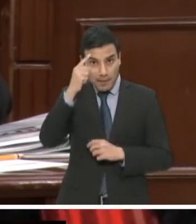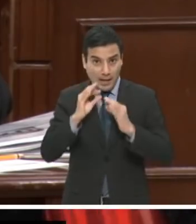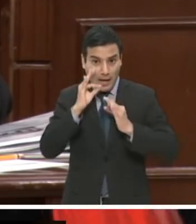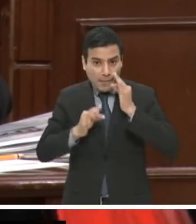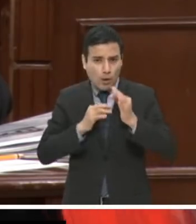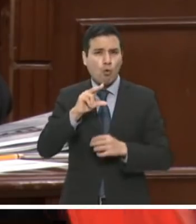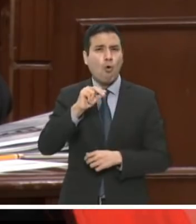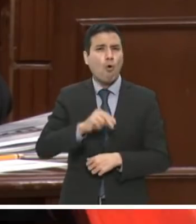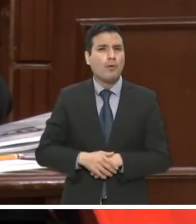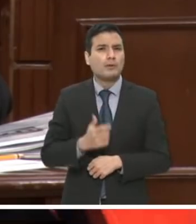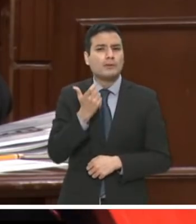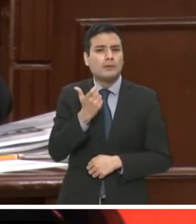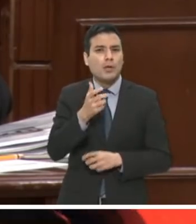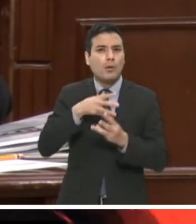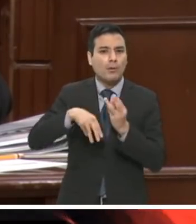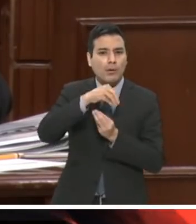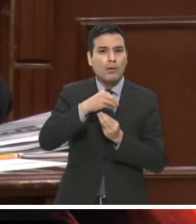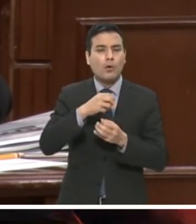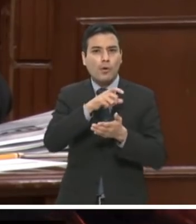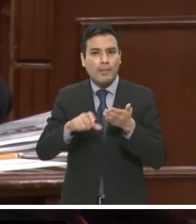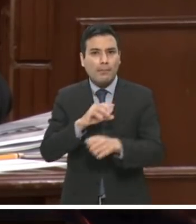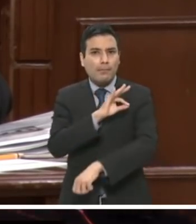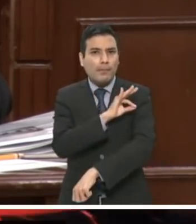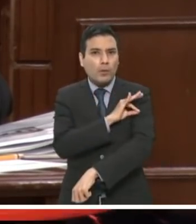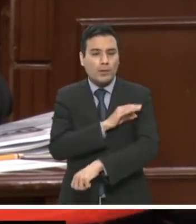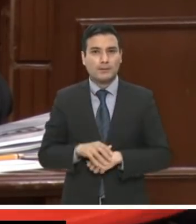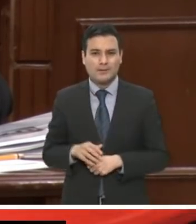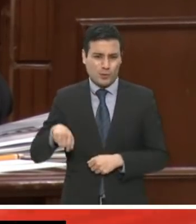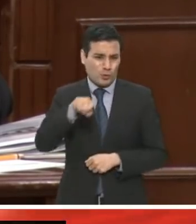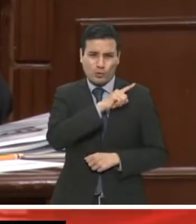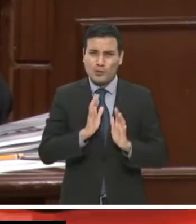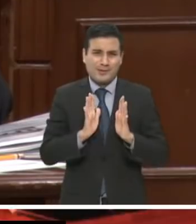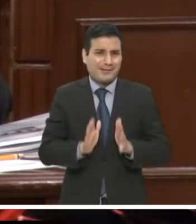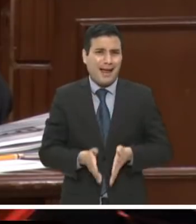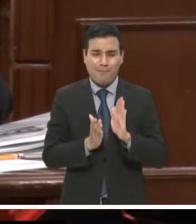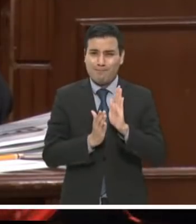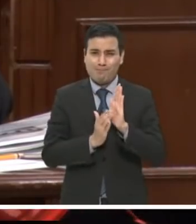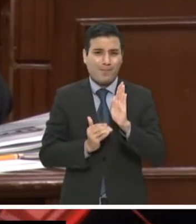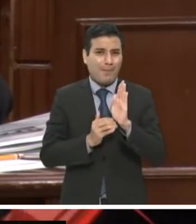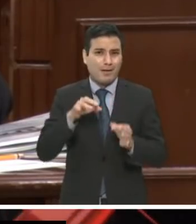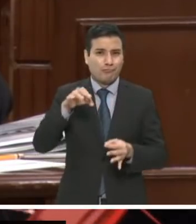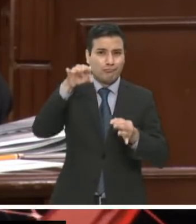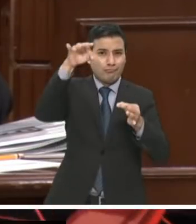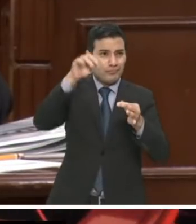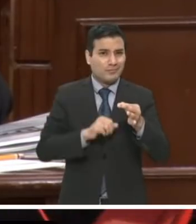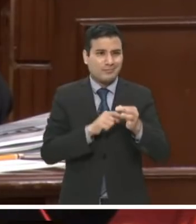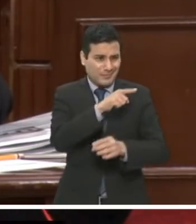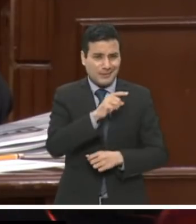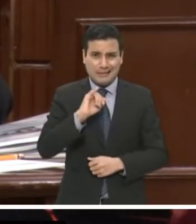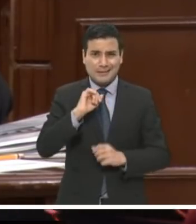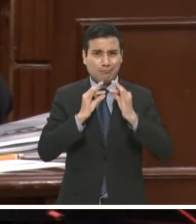serían para vacunas. Con documentos en la mano, demostramos la mentira de la campaña de Morena.